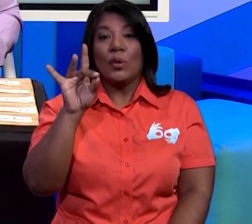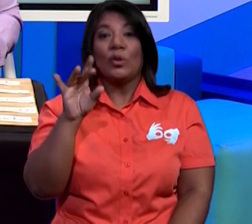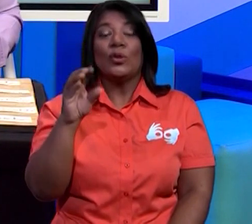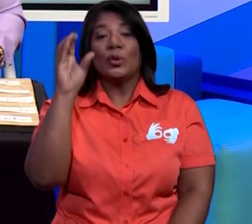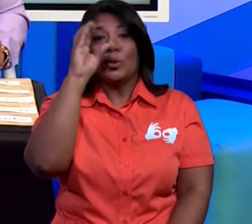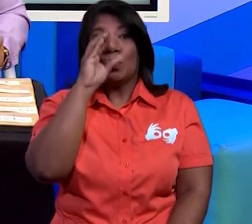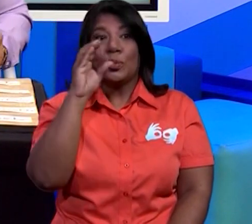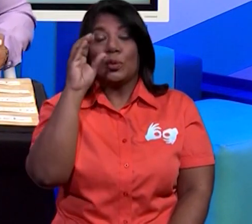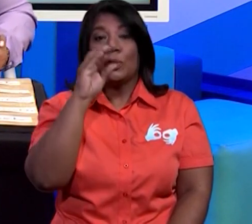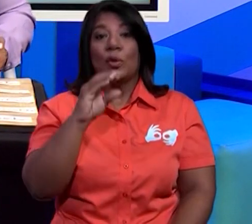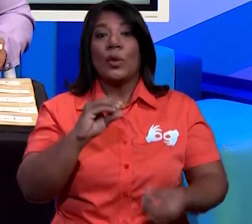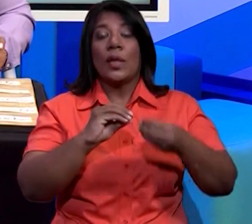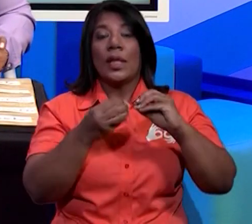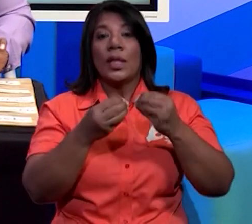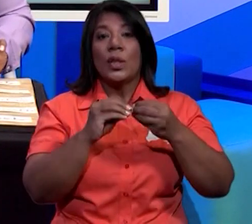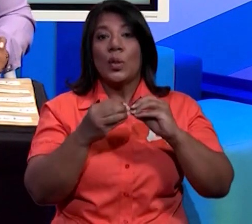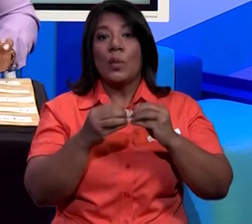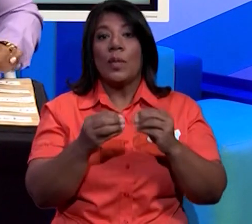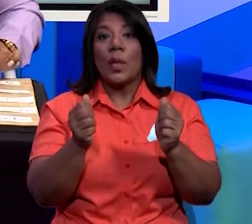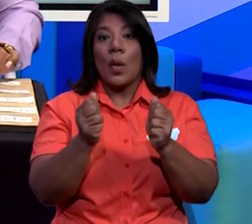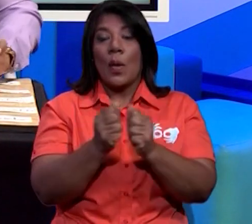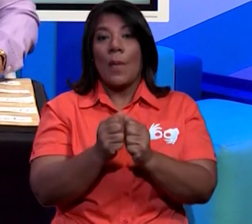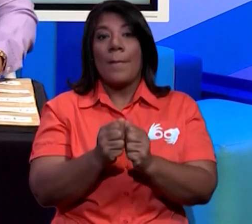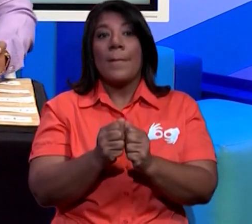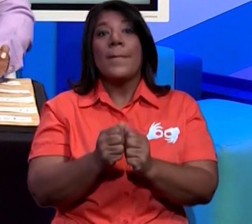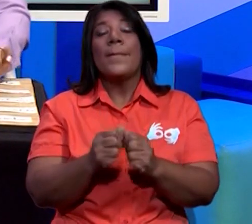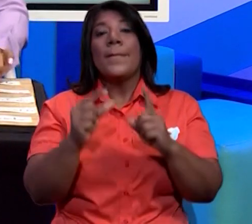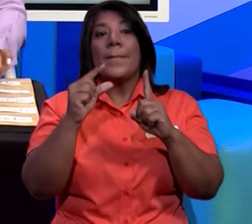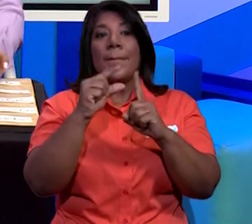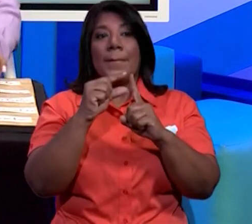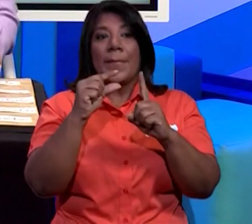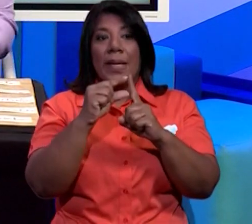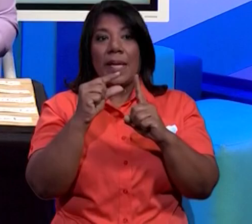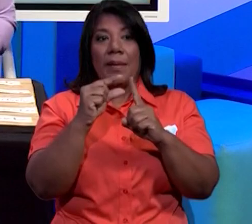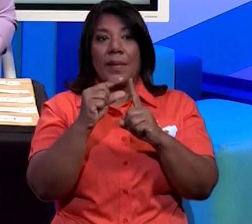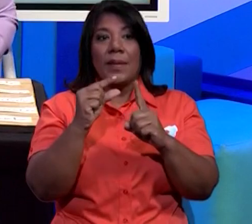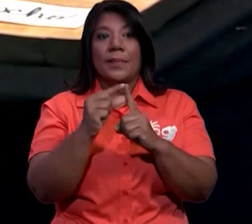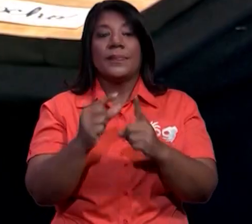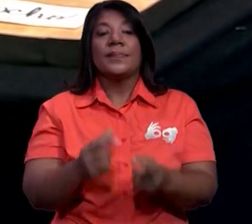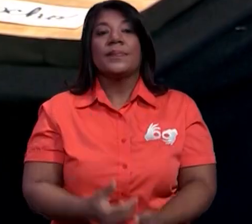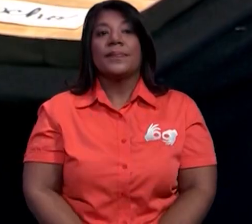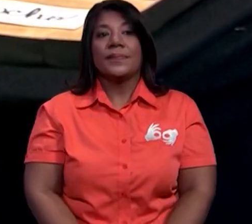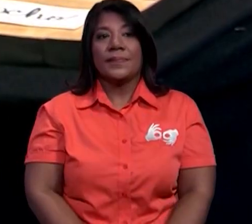y palabra, hacia acá abajo, ¿verdad? Aquí,